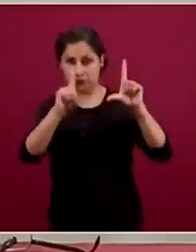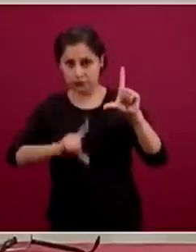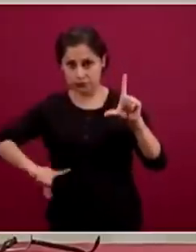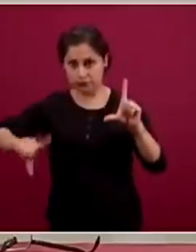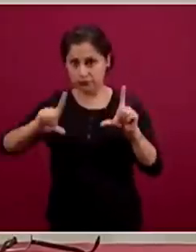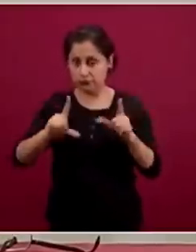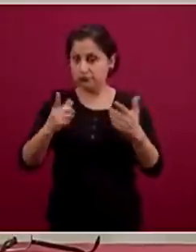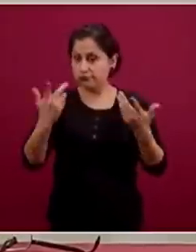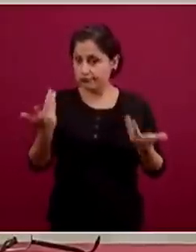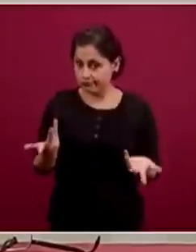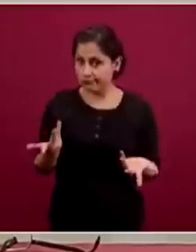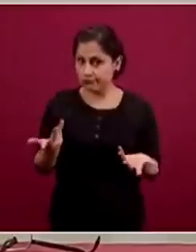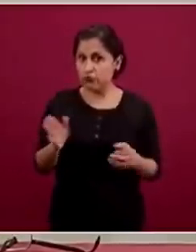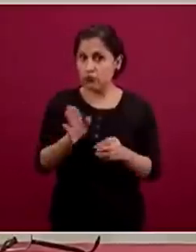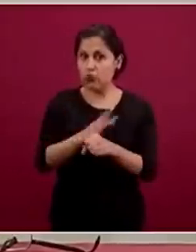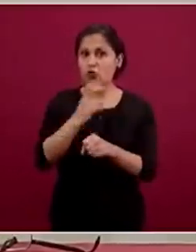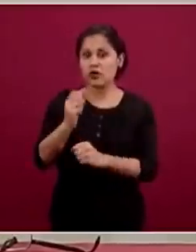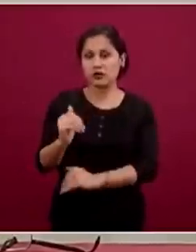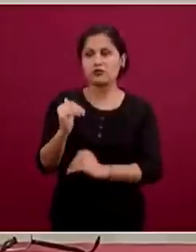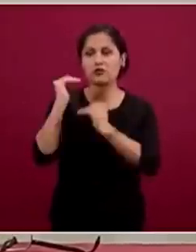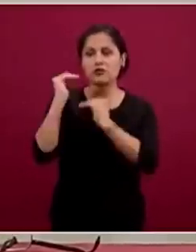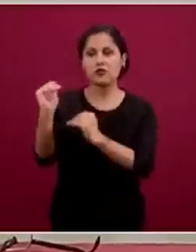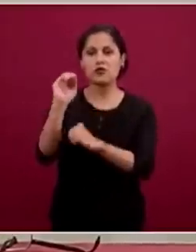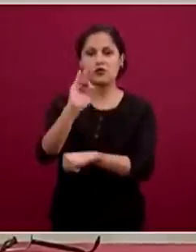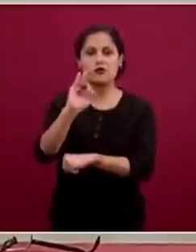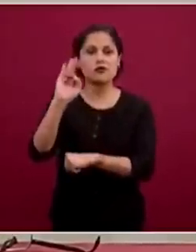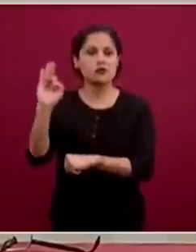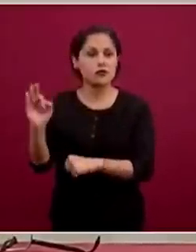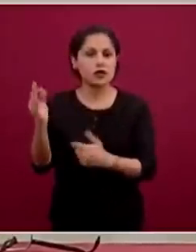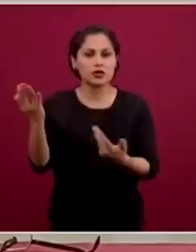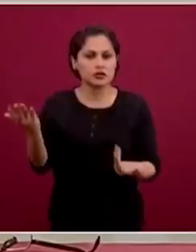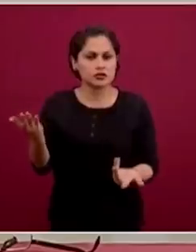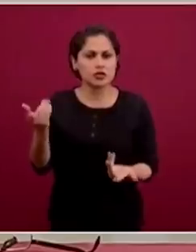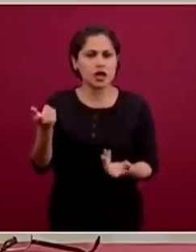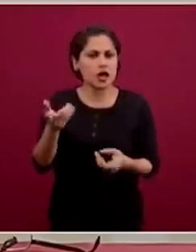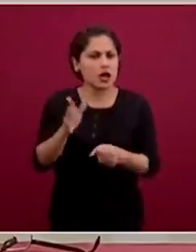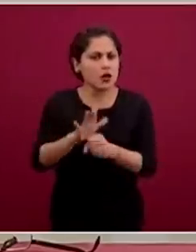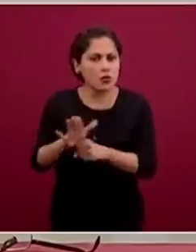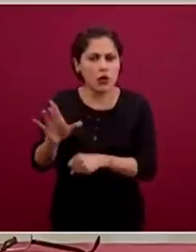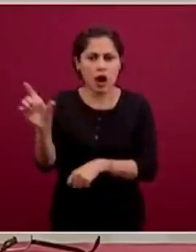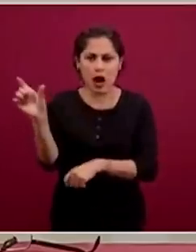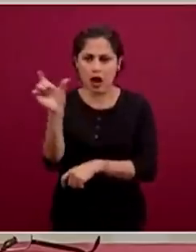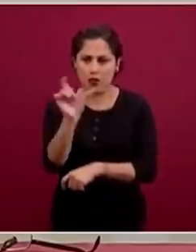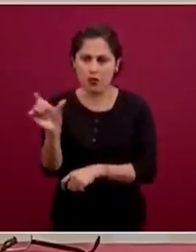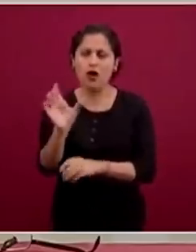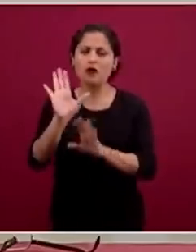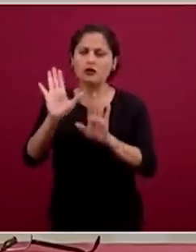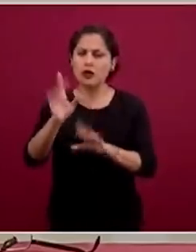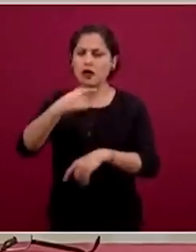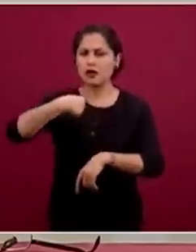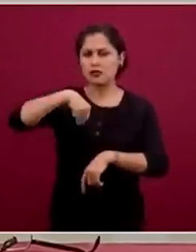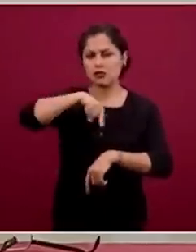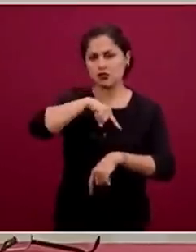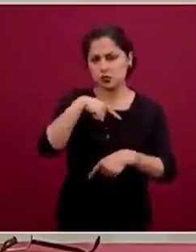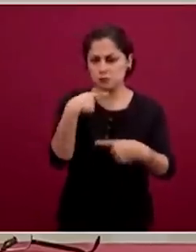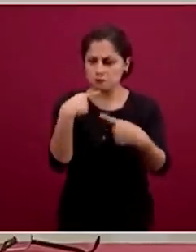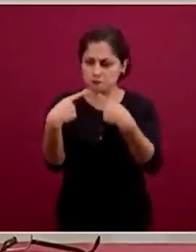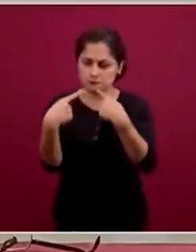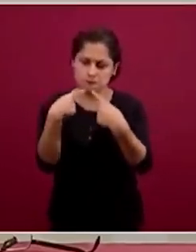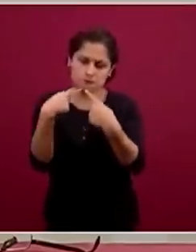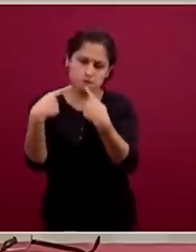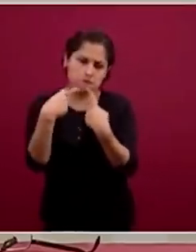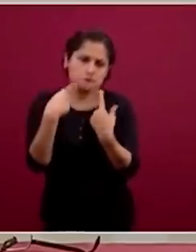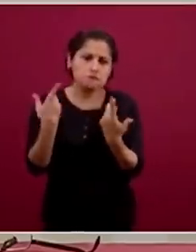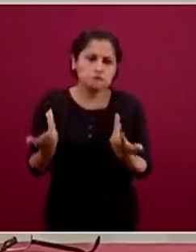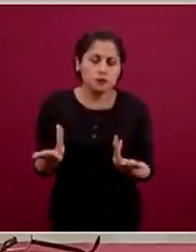Entonces, hay un límite. ¿Cuál es ese límite? En todo momento hay que analizarlo en forma dinámica, dinámica es